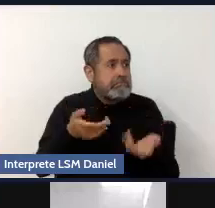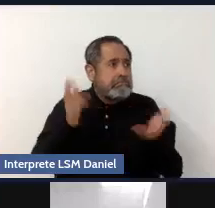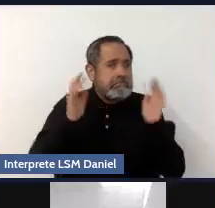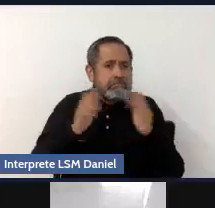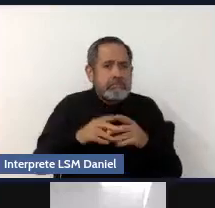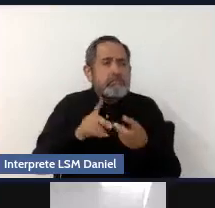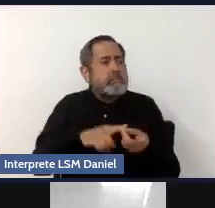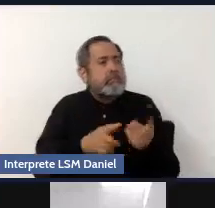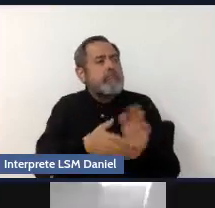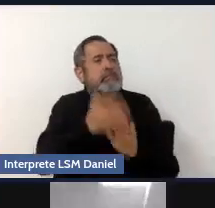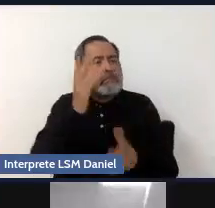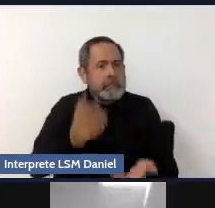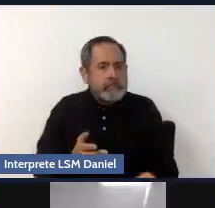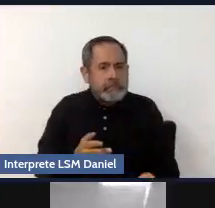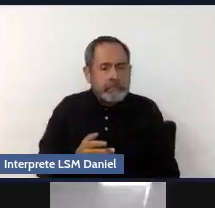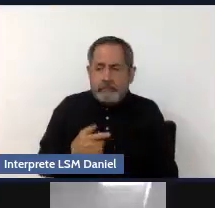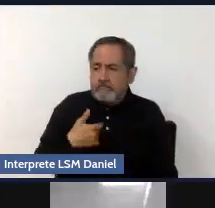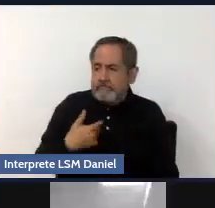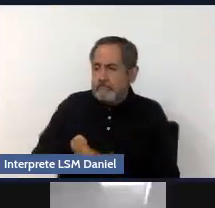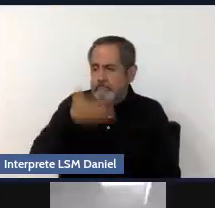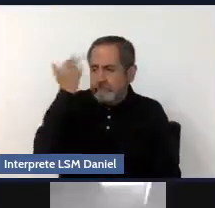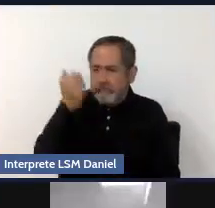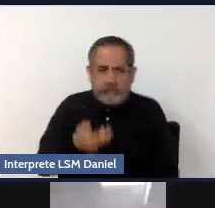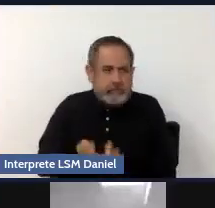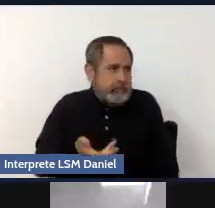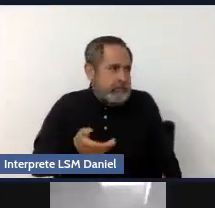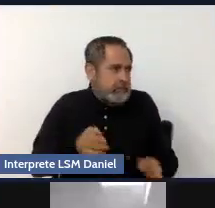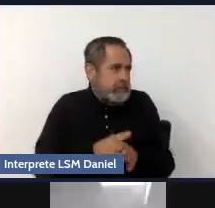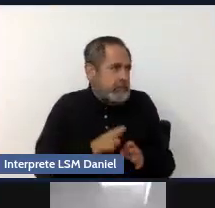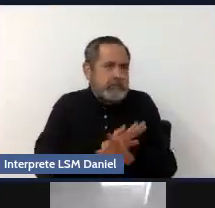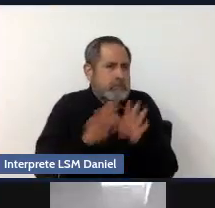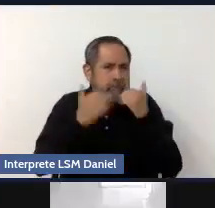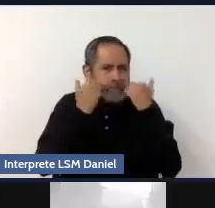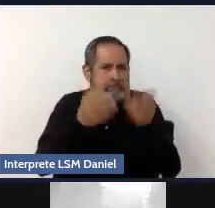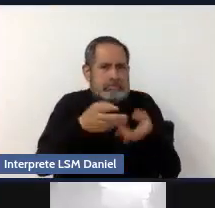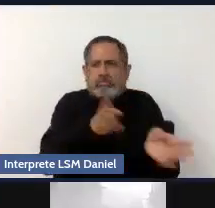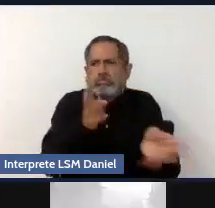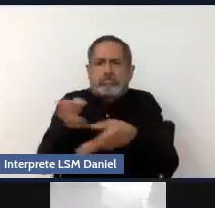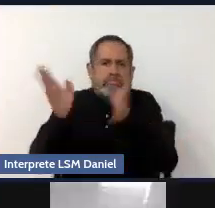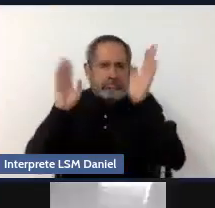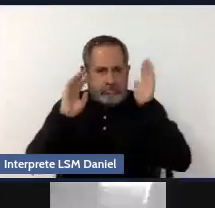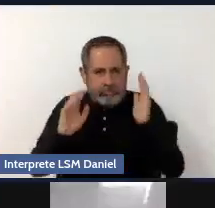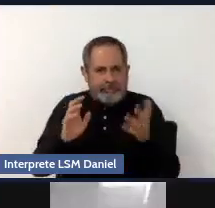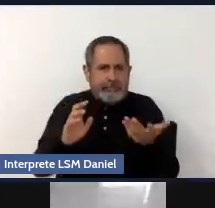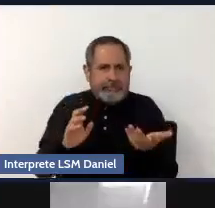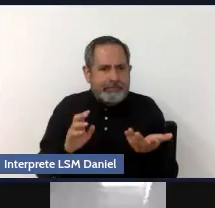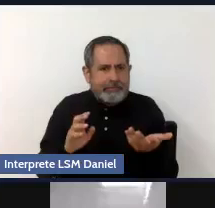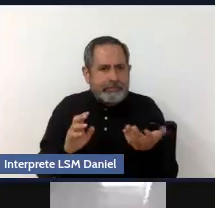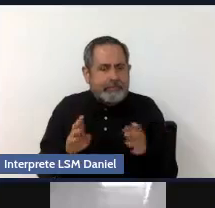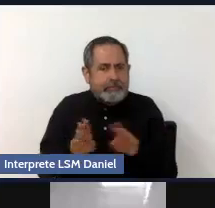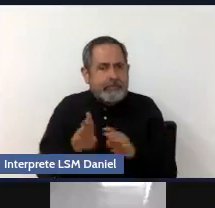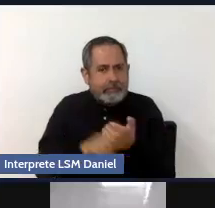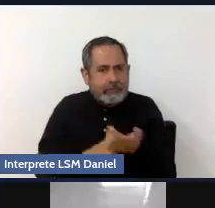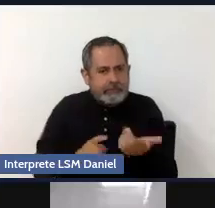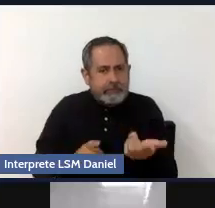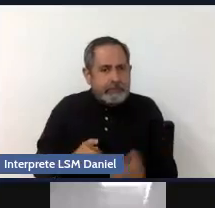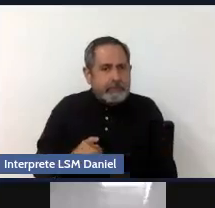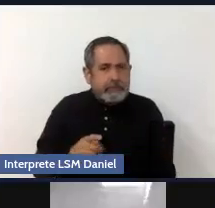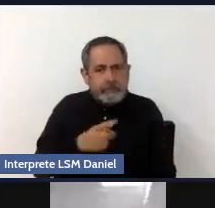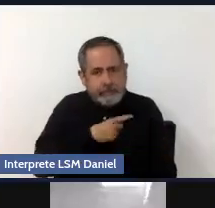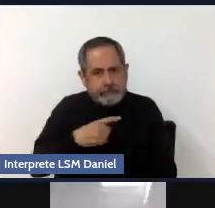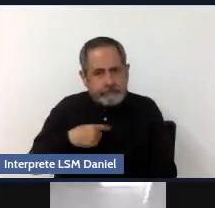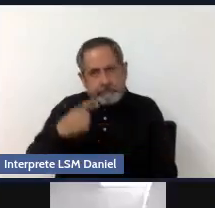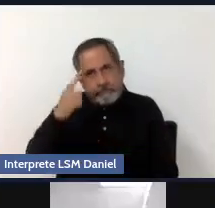dónde vas? Pues no sé. Pues entonces el que sea, ¿no? Toma cualquier camino. Bueno, así que si no tenemos un